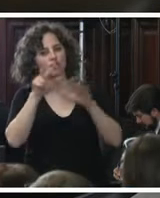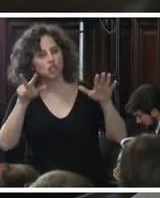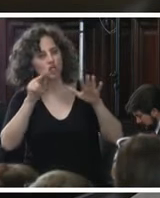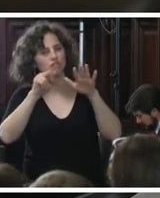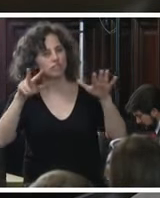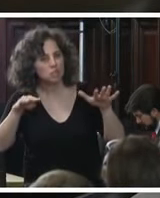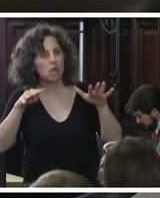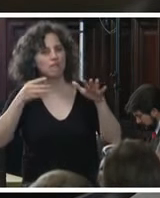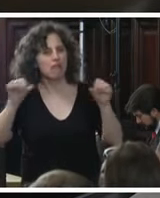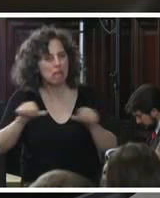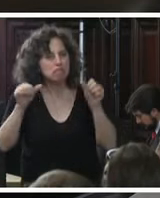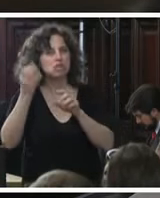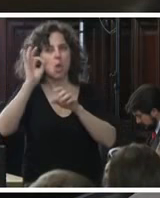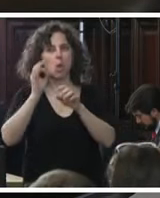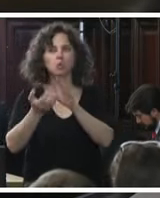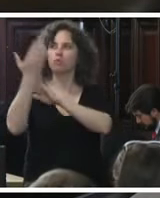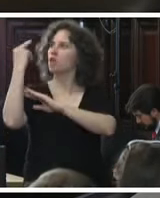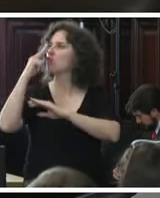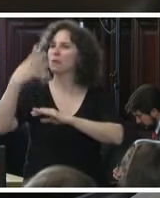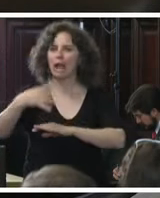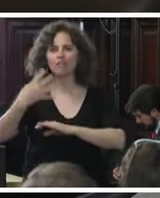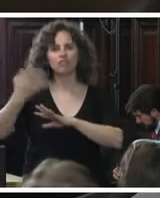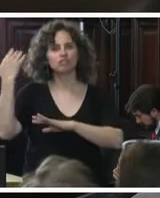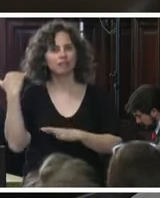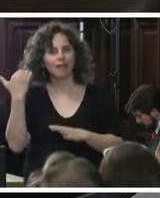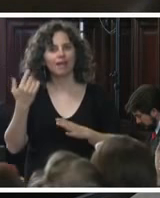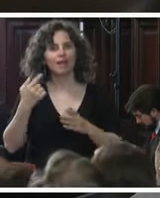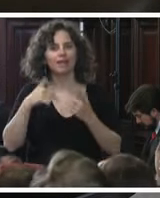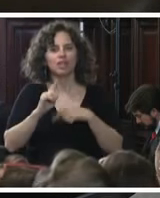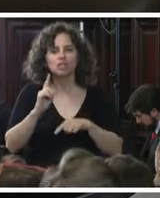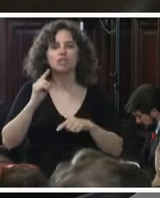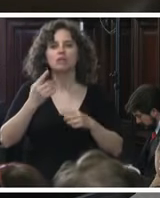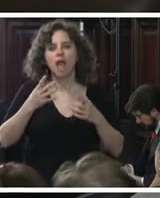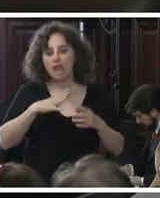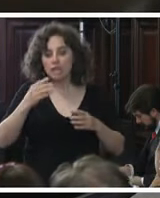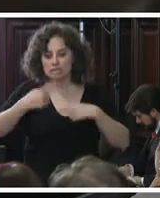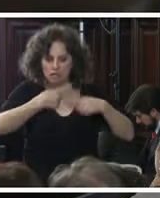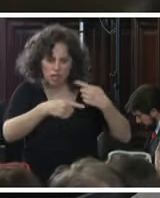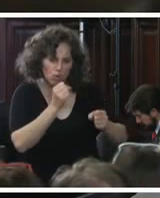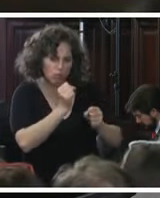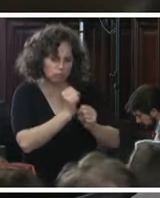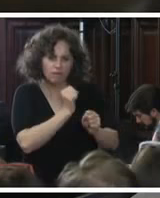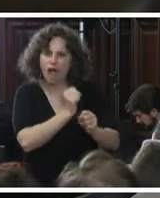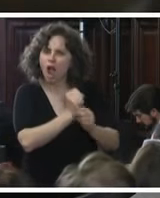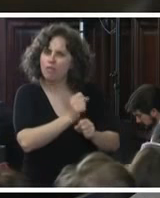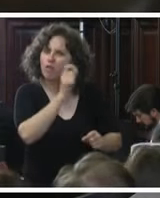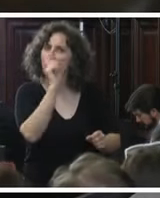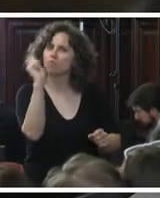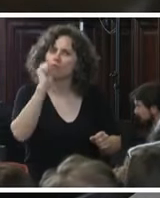de octubre de 2014 y entiendo que sigue cumpliendo una función pública